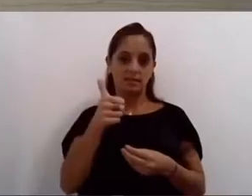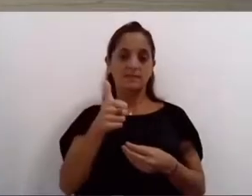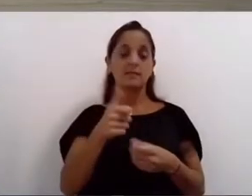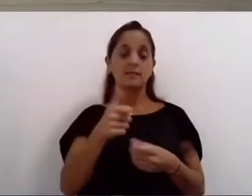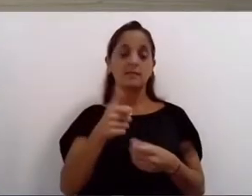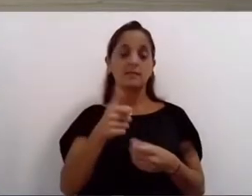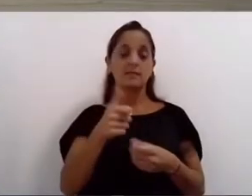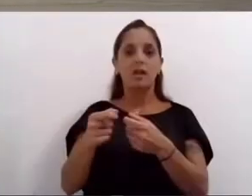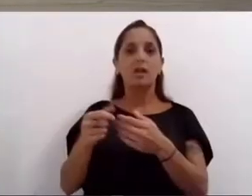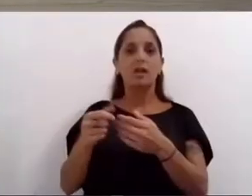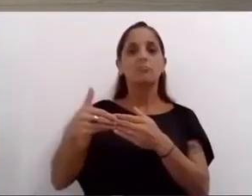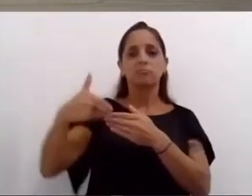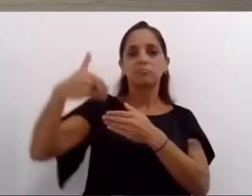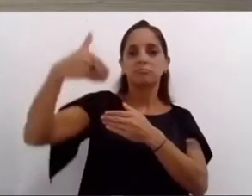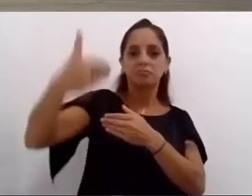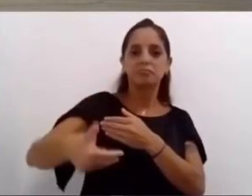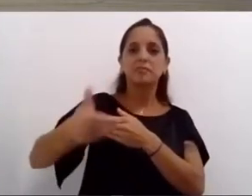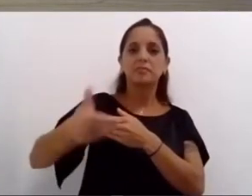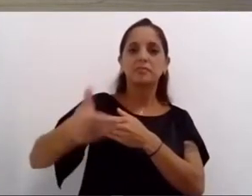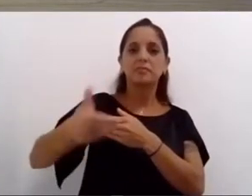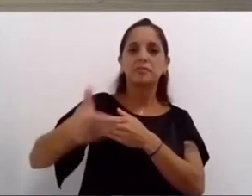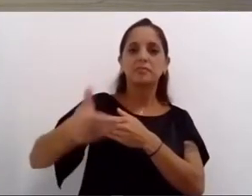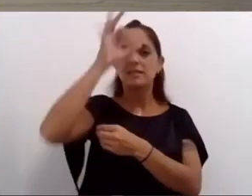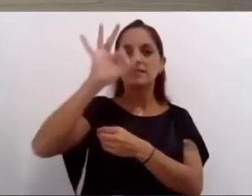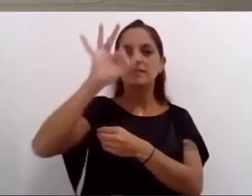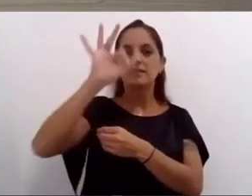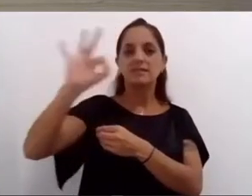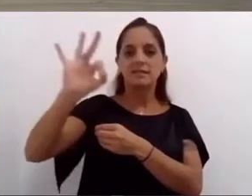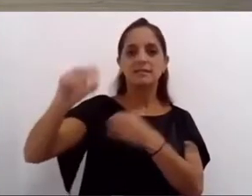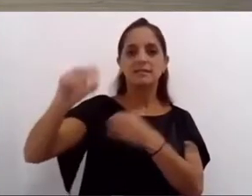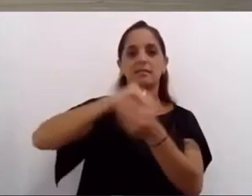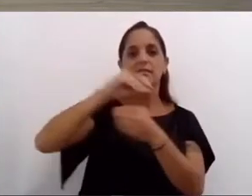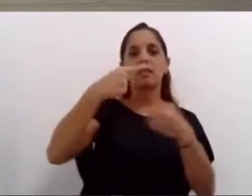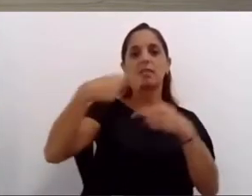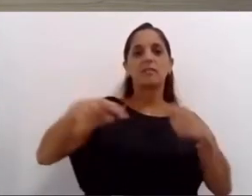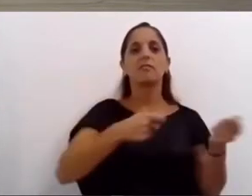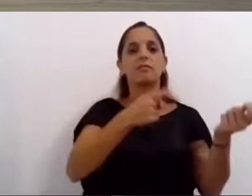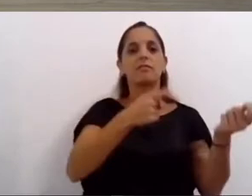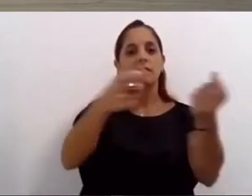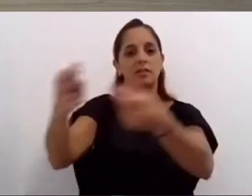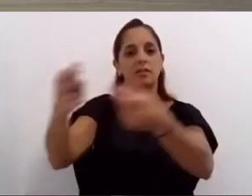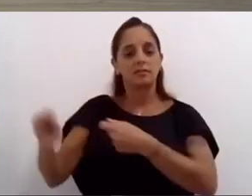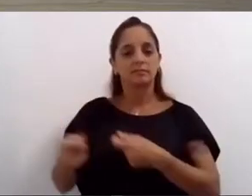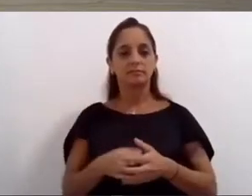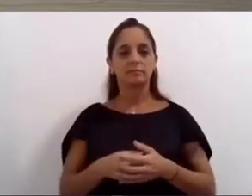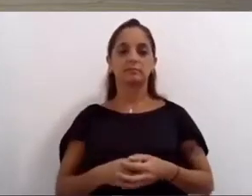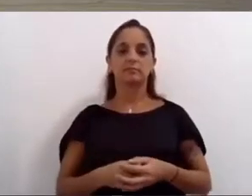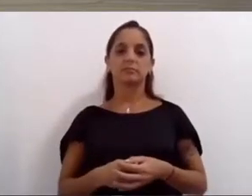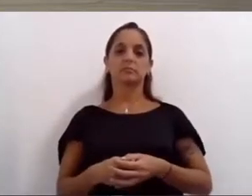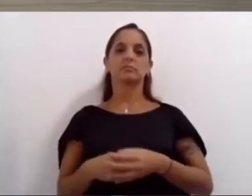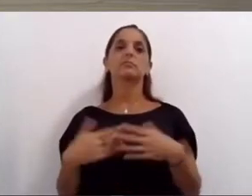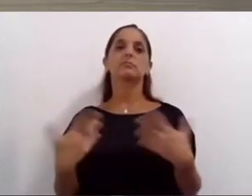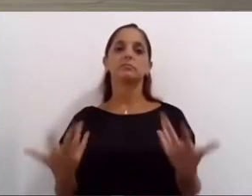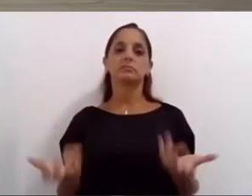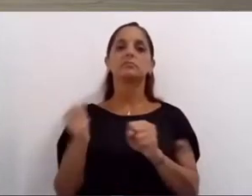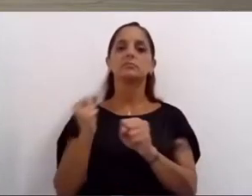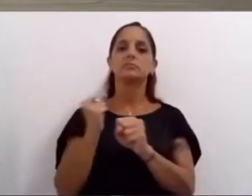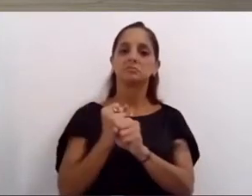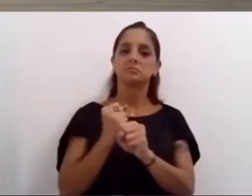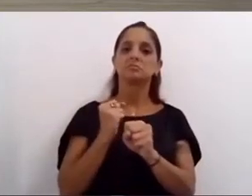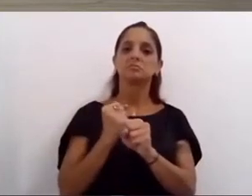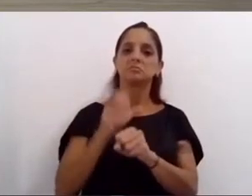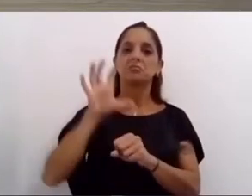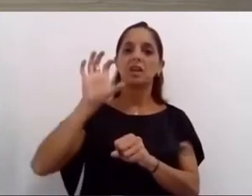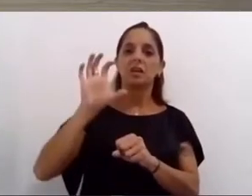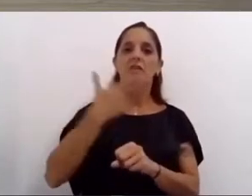familias a las que en su mayoría asistimos con el alquiler hasta tener su vivienda definitiva otro ejemplo de una obra iniciada en el gobierno